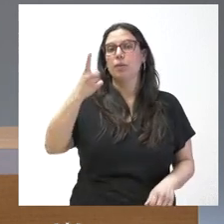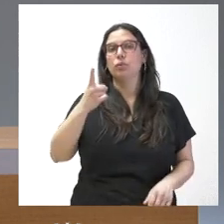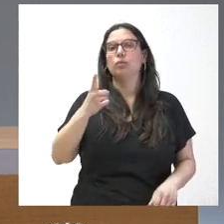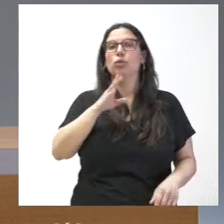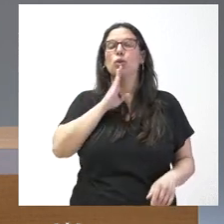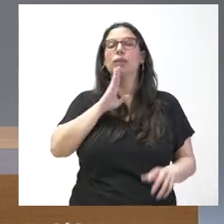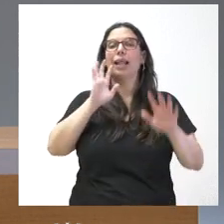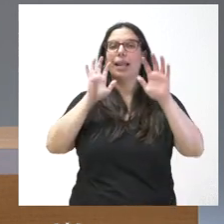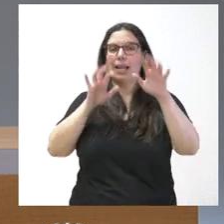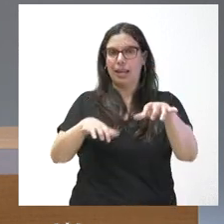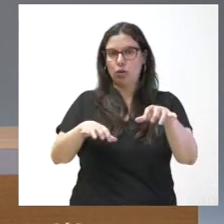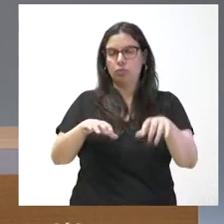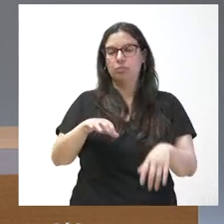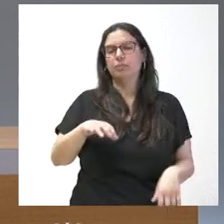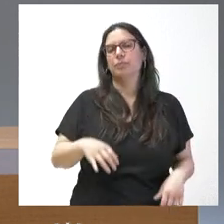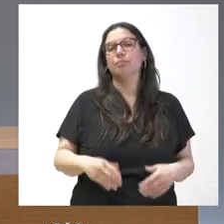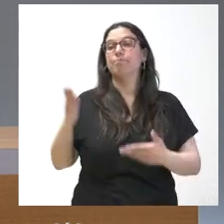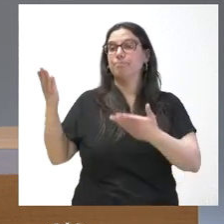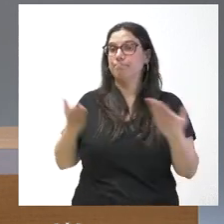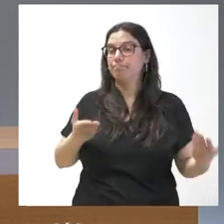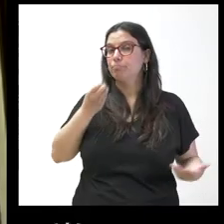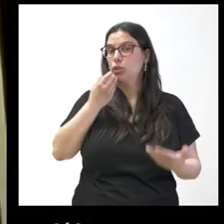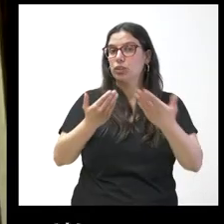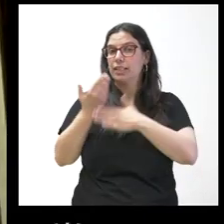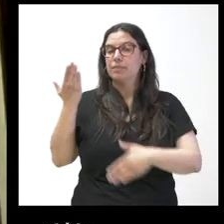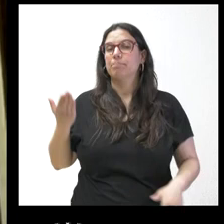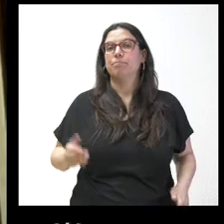con Carlos Domínguez adelante Carlos buenos días